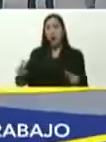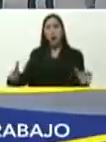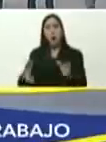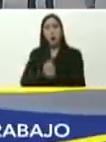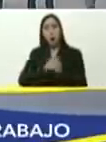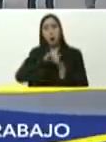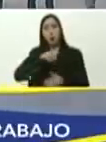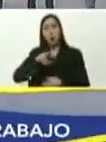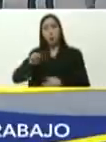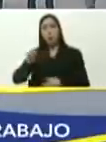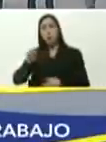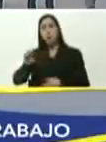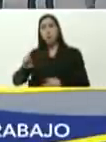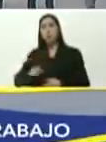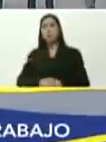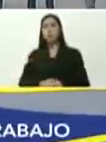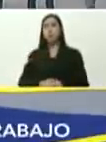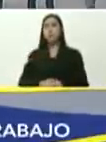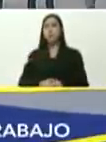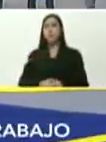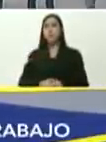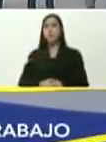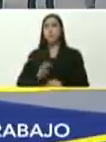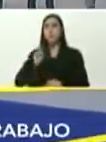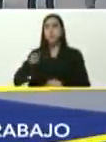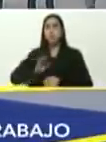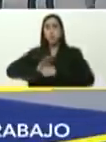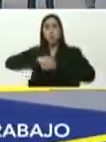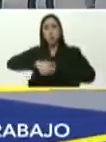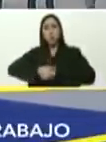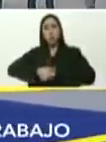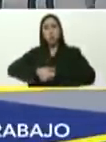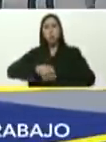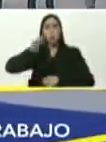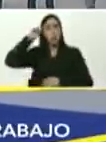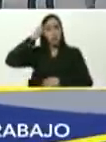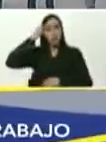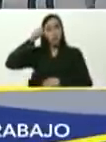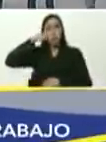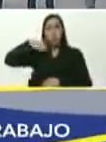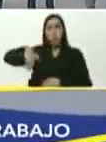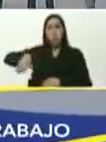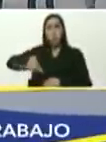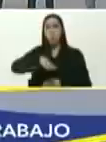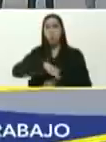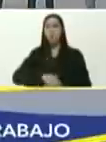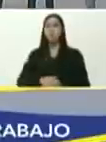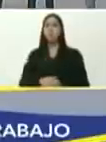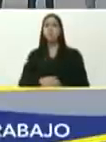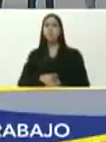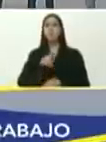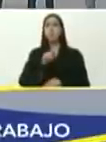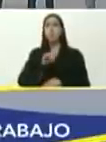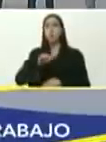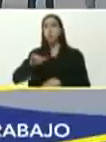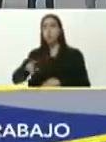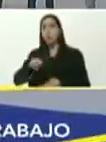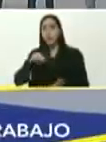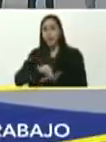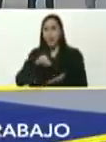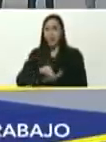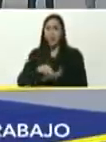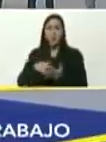Aranguren, Héctor Rodríguez, gobernador, recuérdale al pueblo del Tui, al pueblo de Minanda,